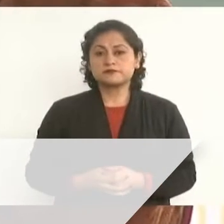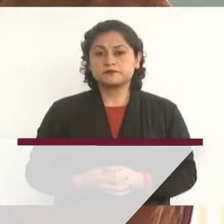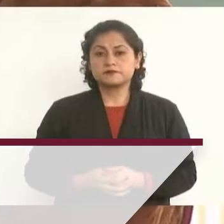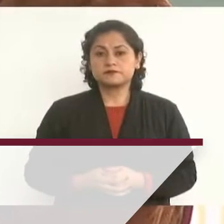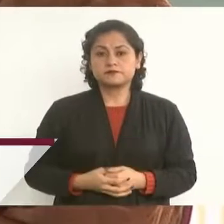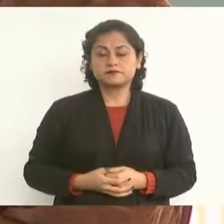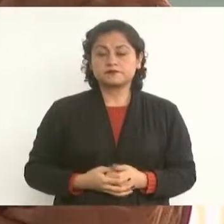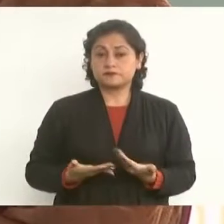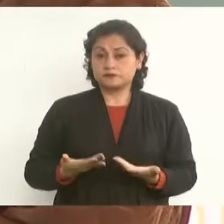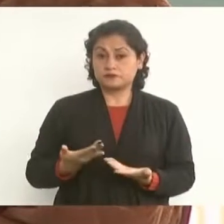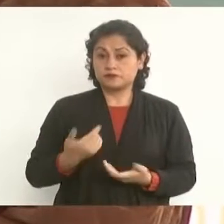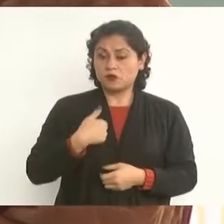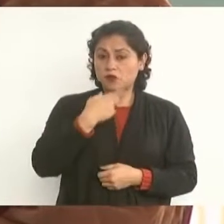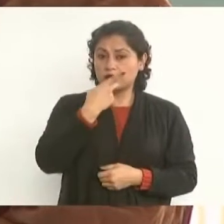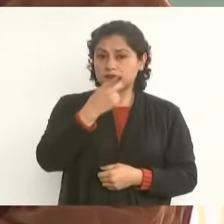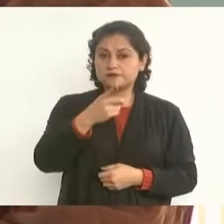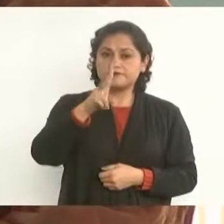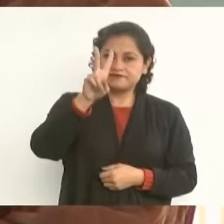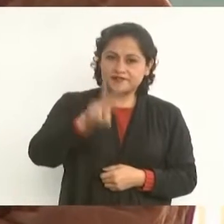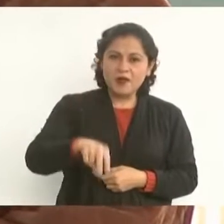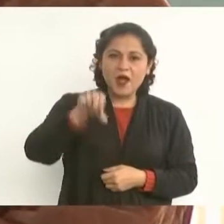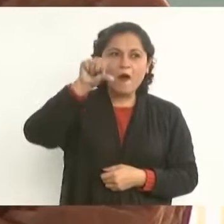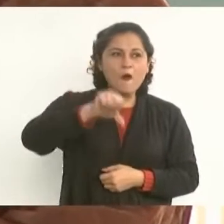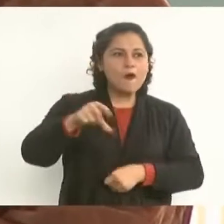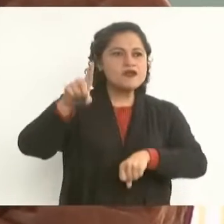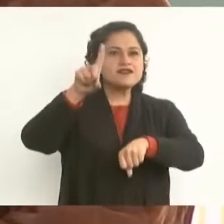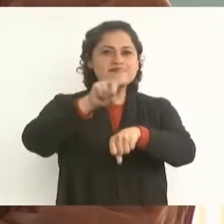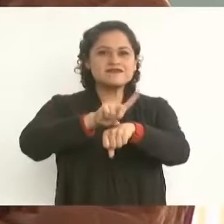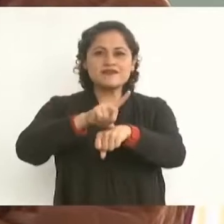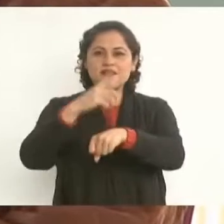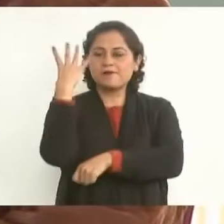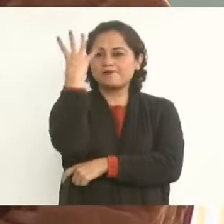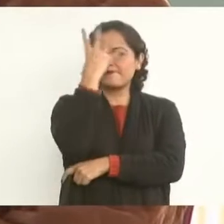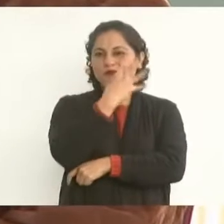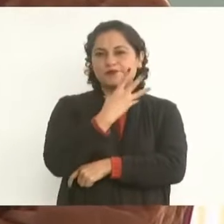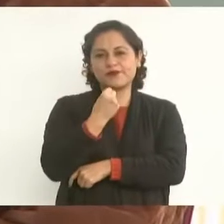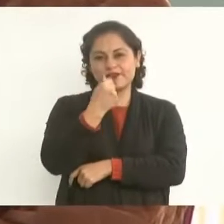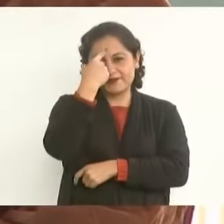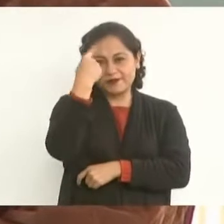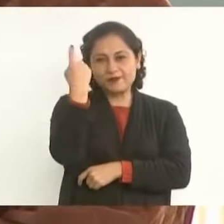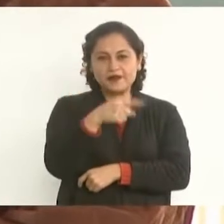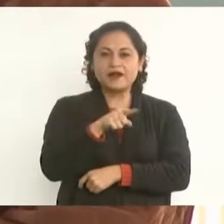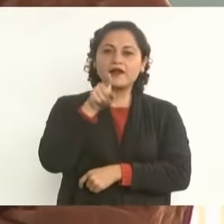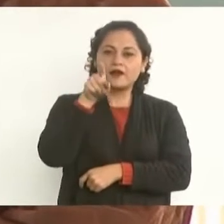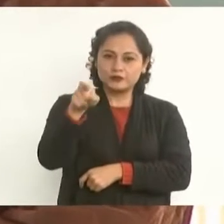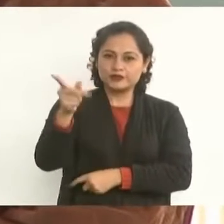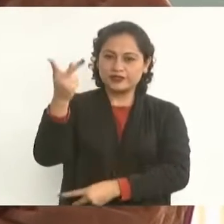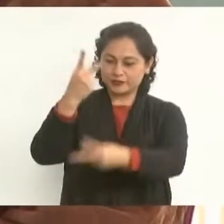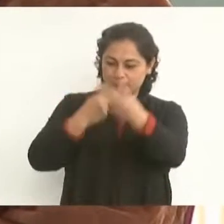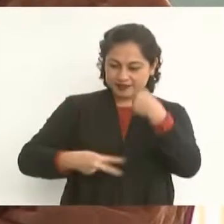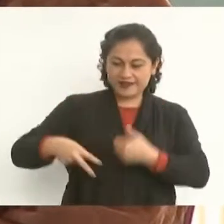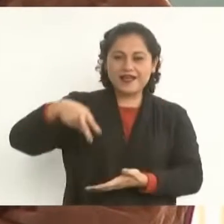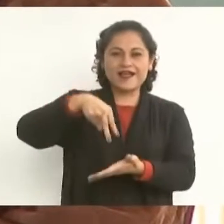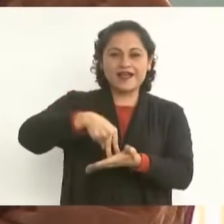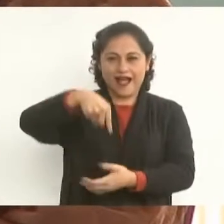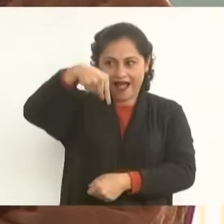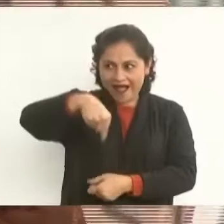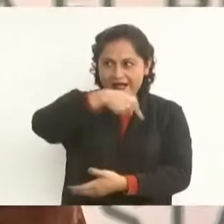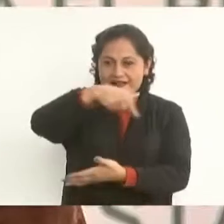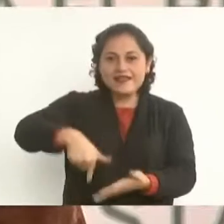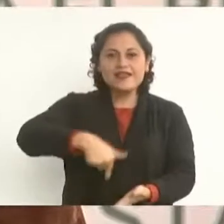qué gran mañana de este gran día para saludarlo. Acá, donde perdió la vida